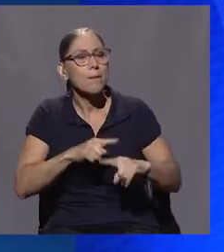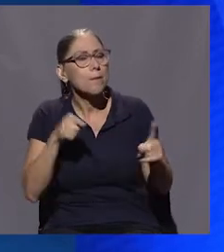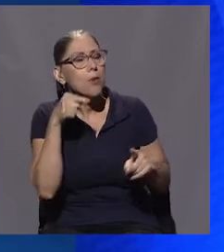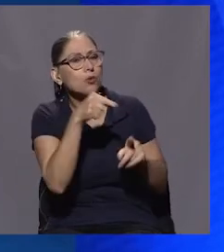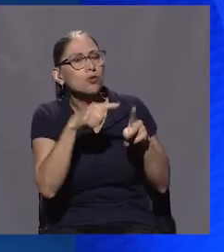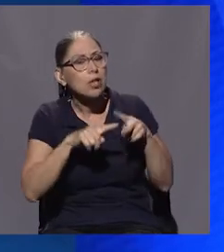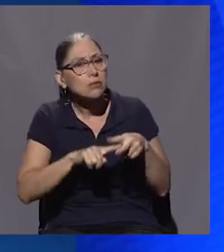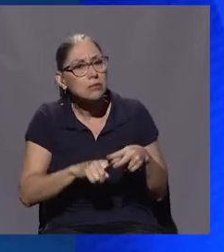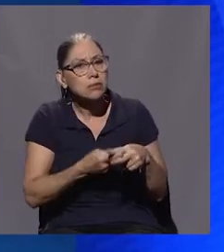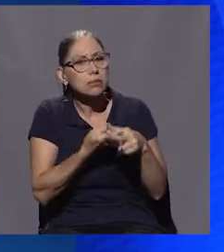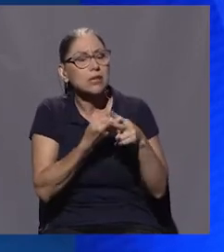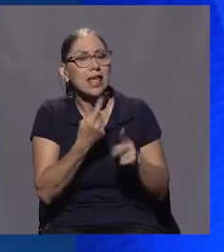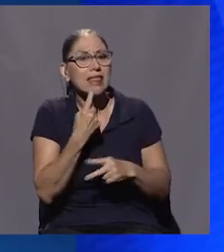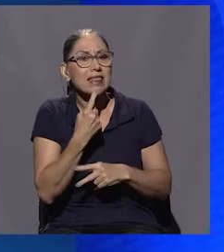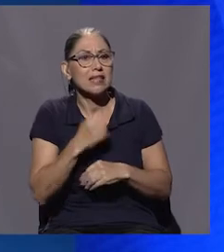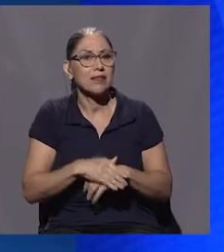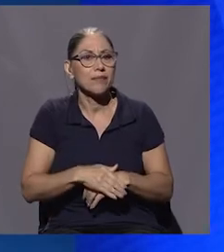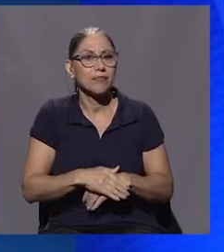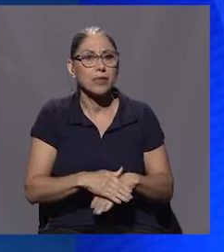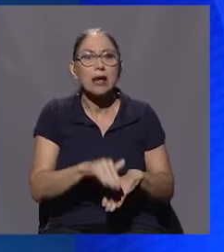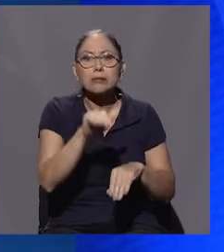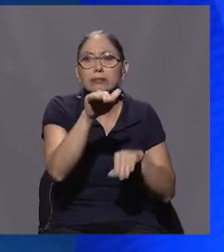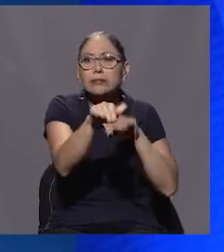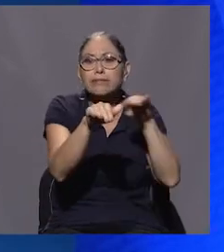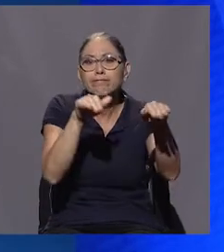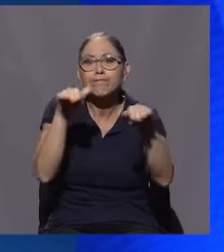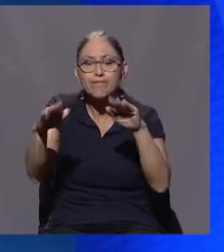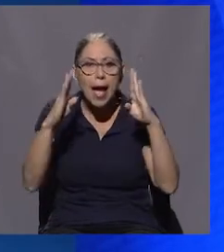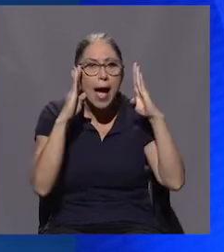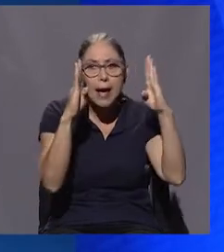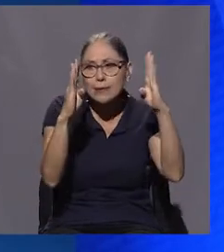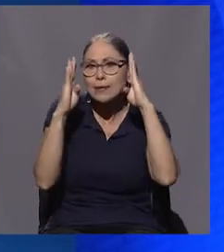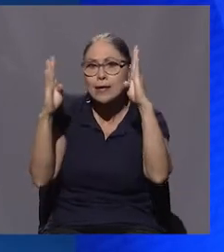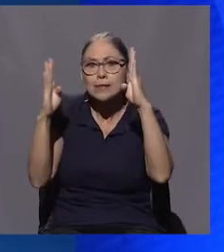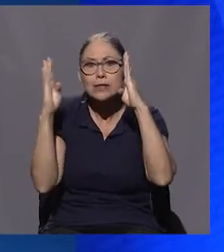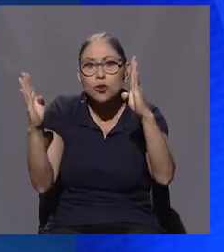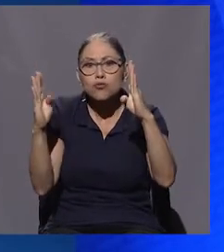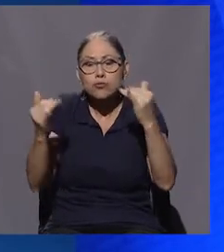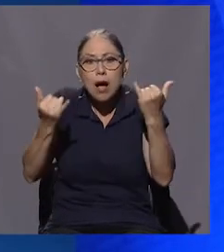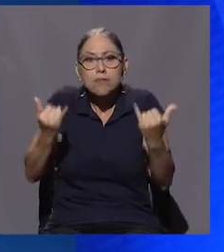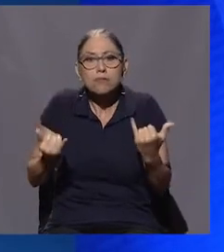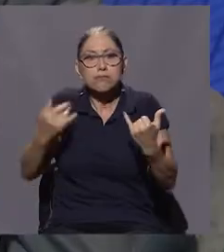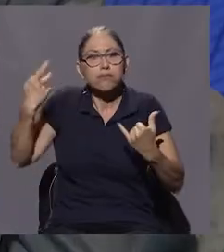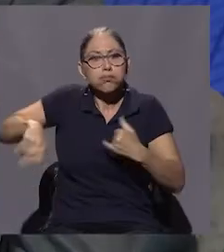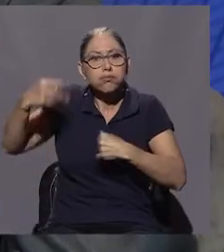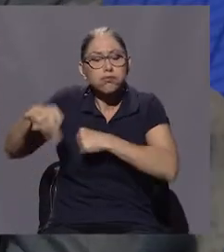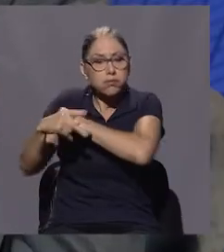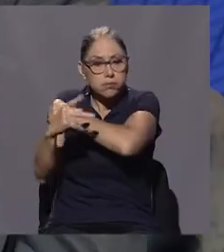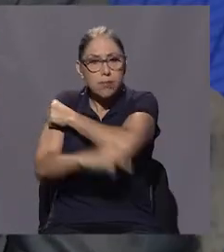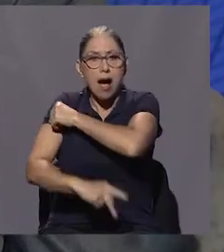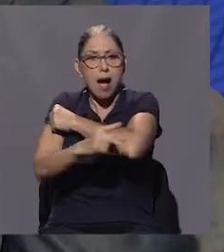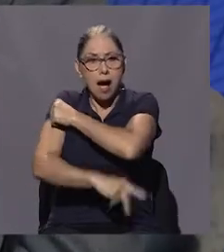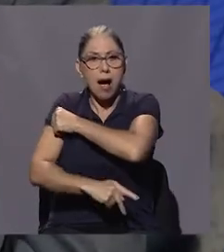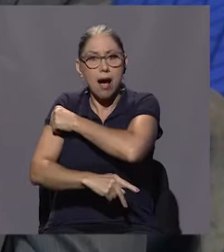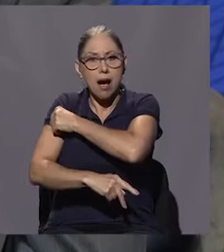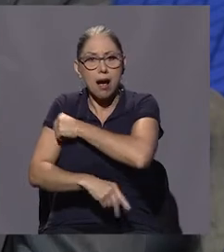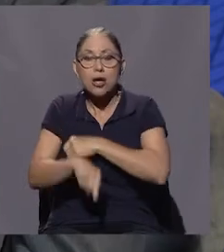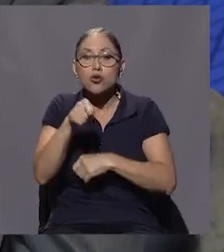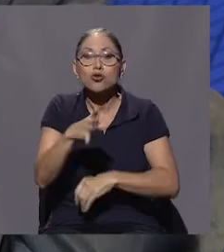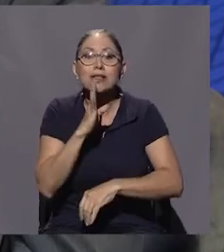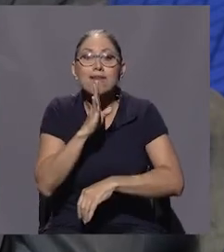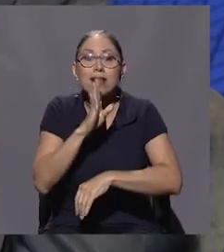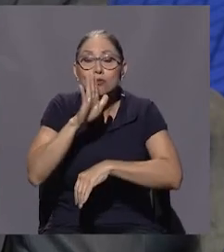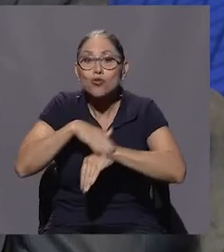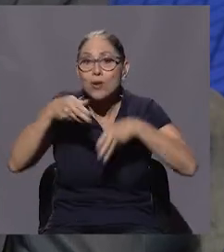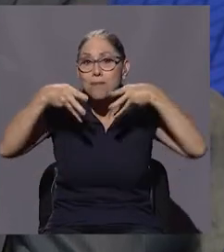arranca diciéndonos, atención compatriotas, la patria peligra. Y de inmediato hace una